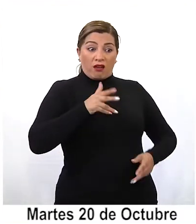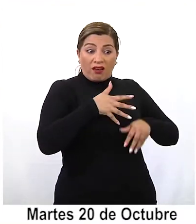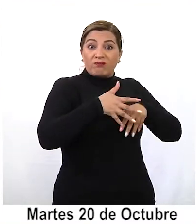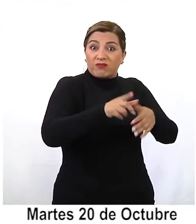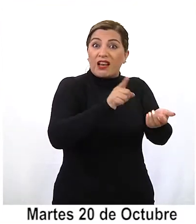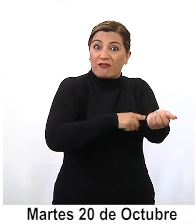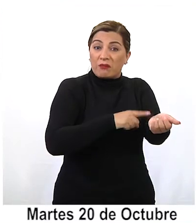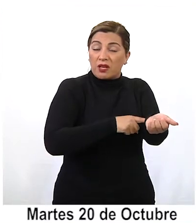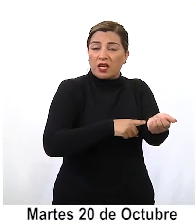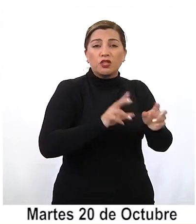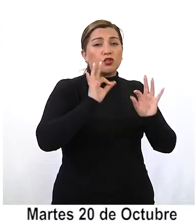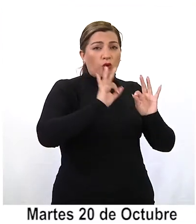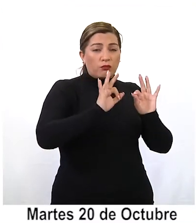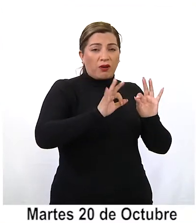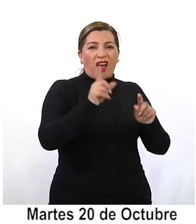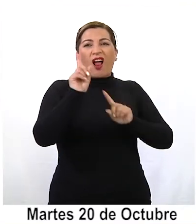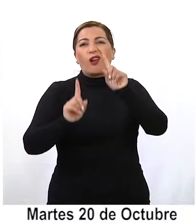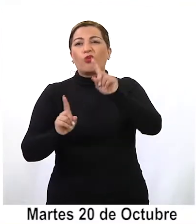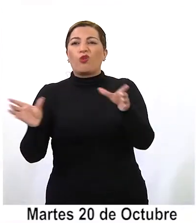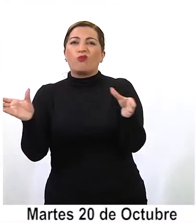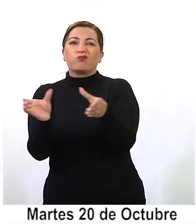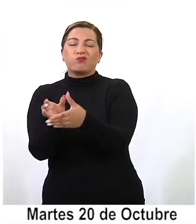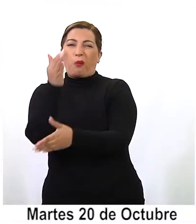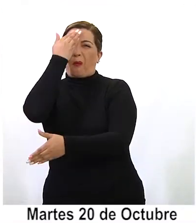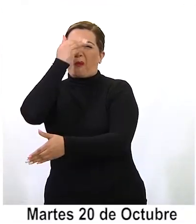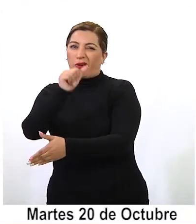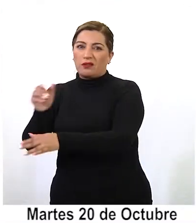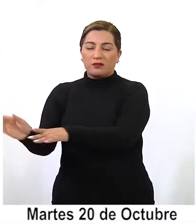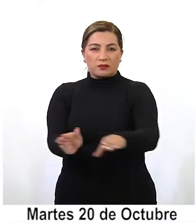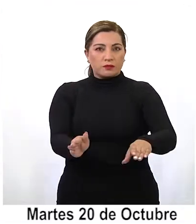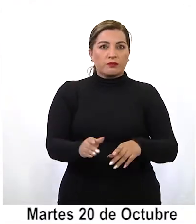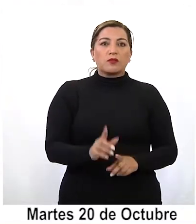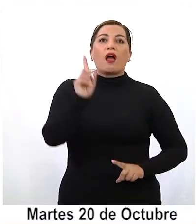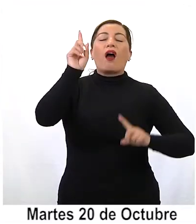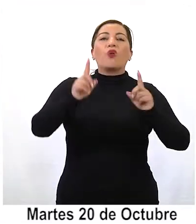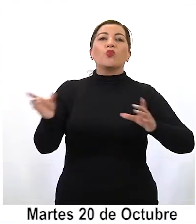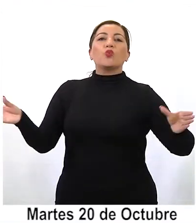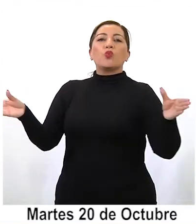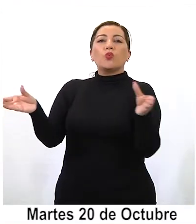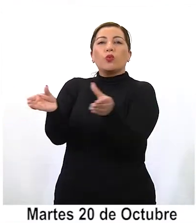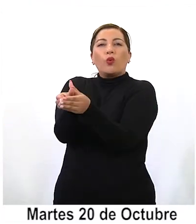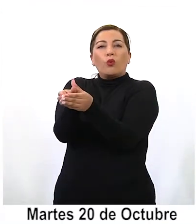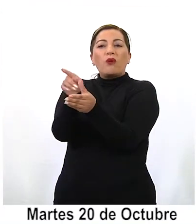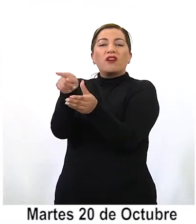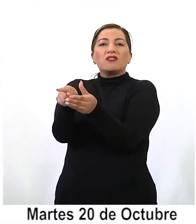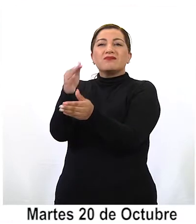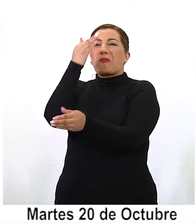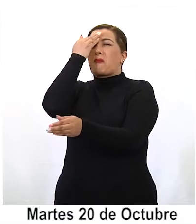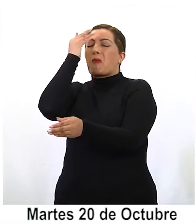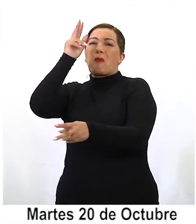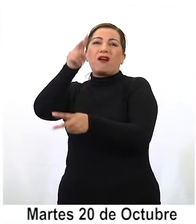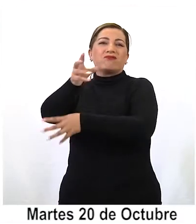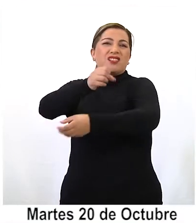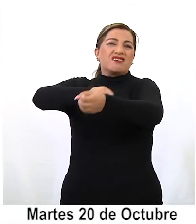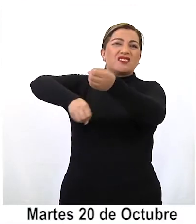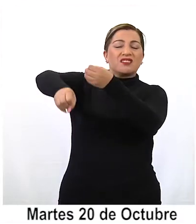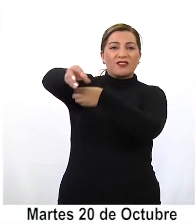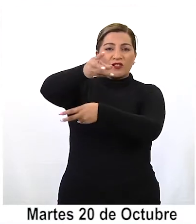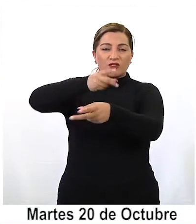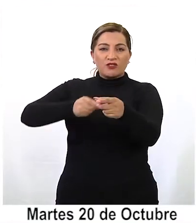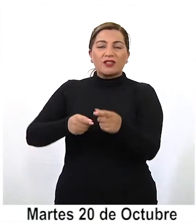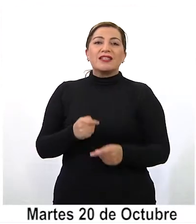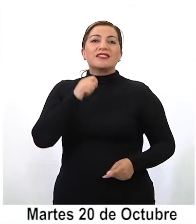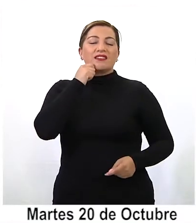familias que llegaron a marchar. Unos pocos quieren violentar y quieren vandalizar lo que significa